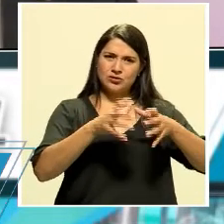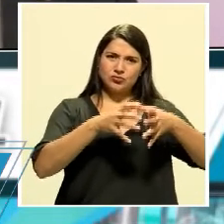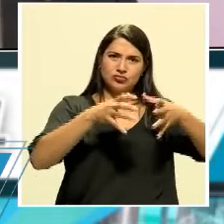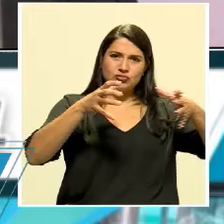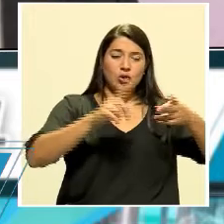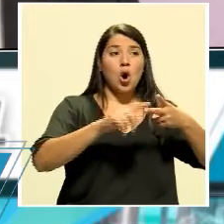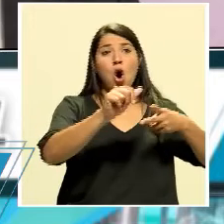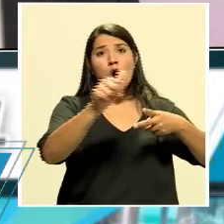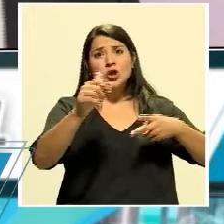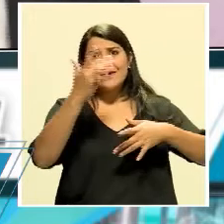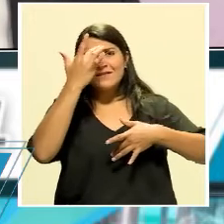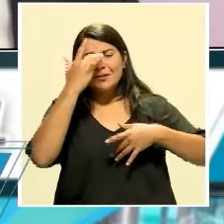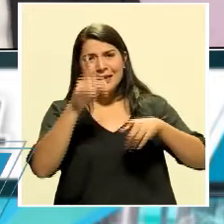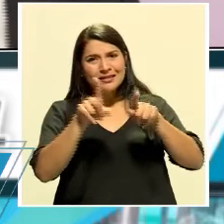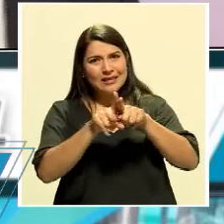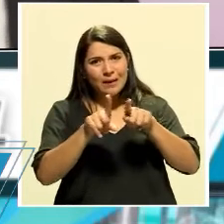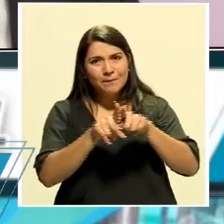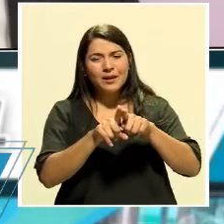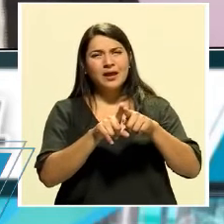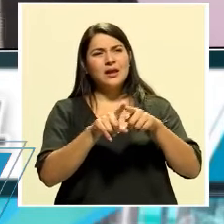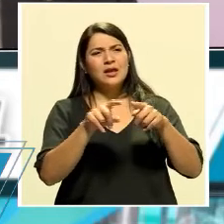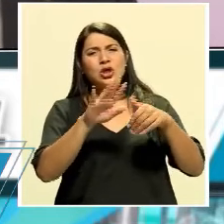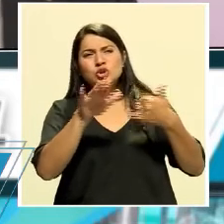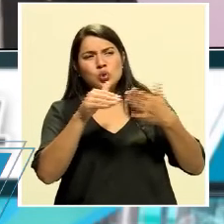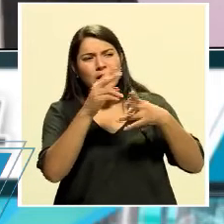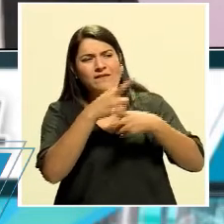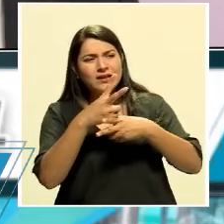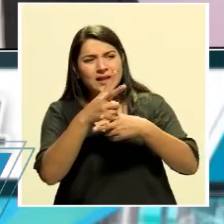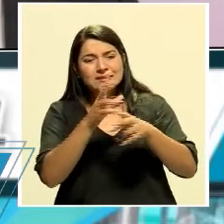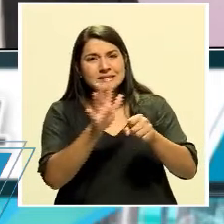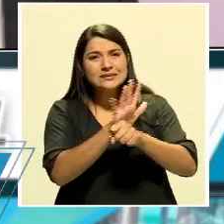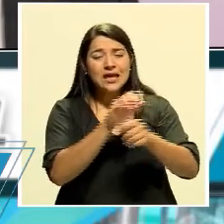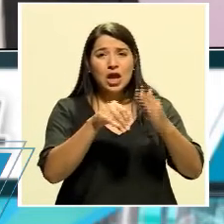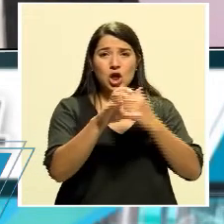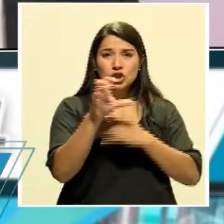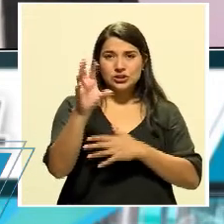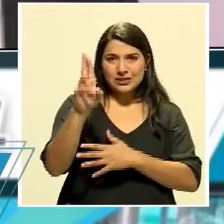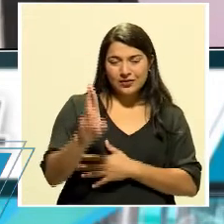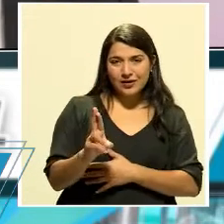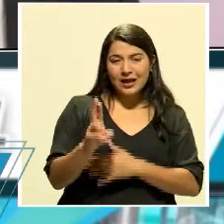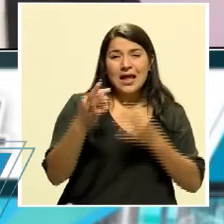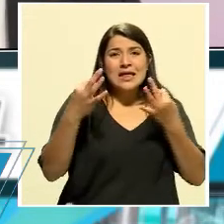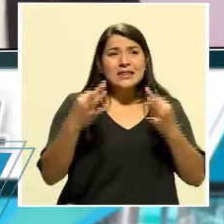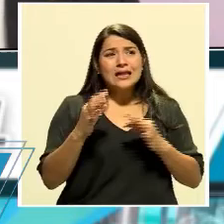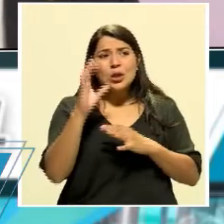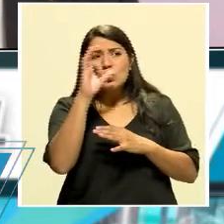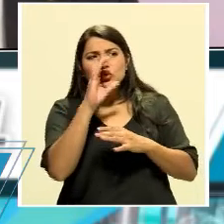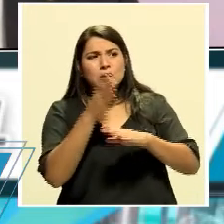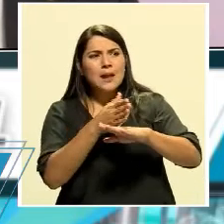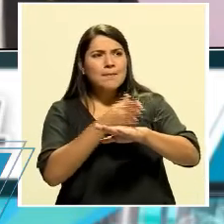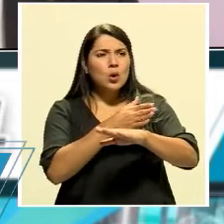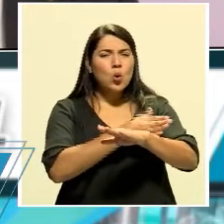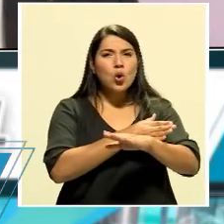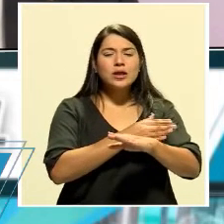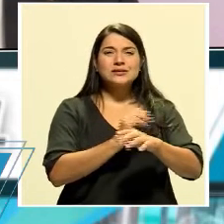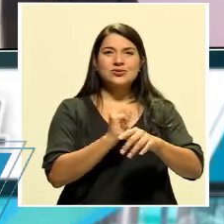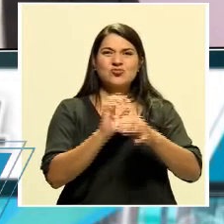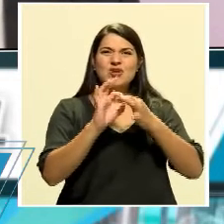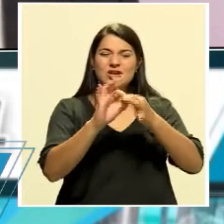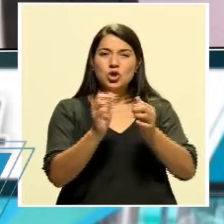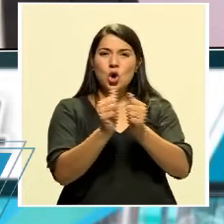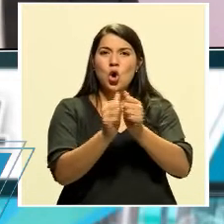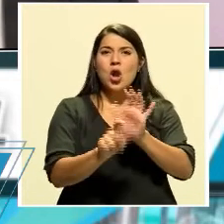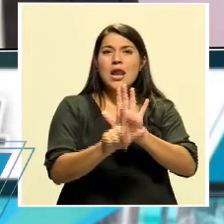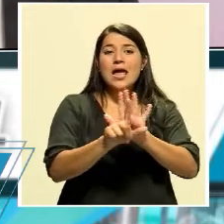también que han estado viendo toda la parte de vigilancia integral del país, buscando todo lo que es la mejora regulatoria para que también